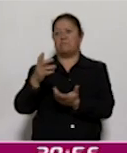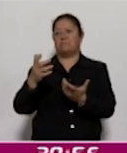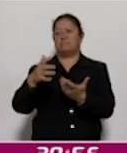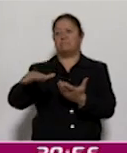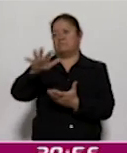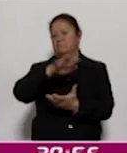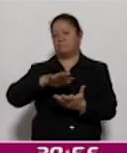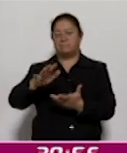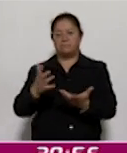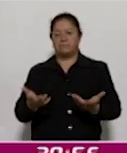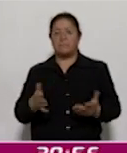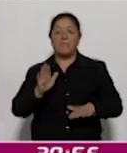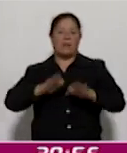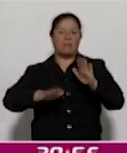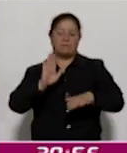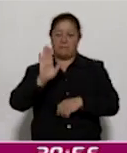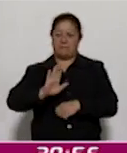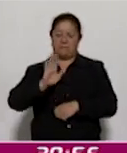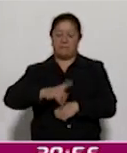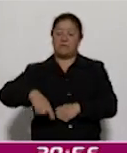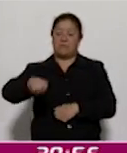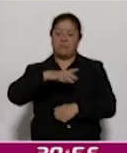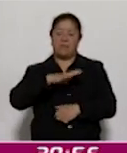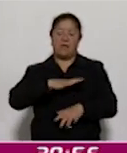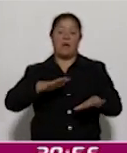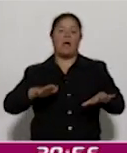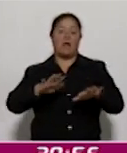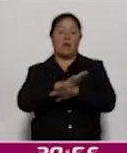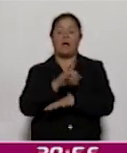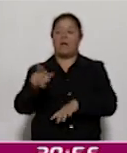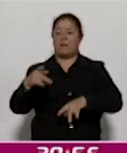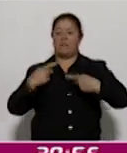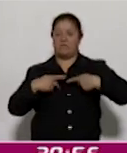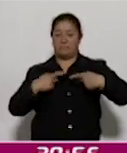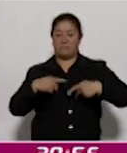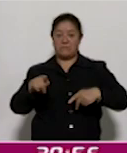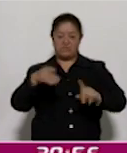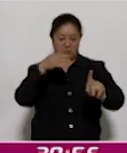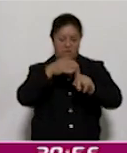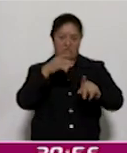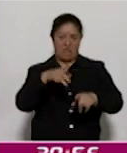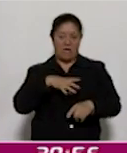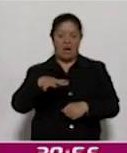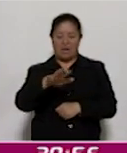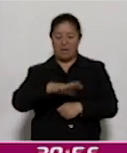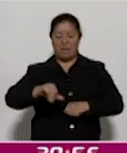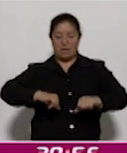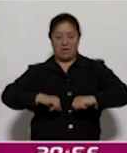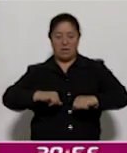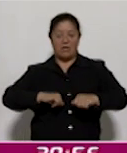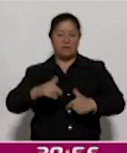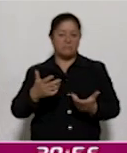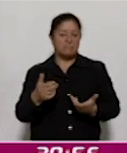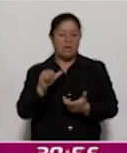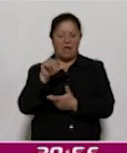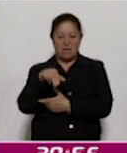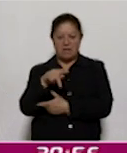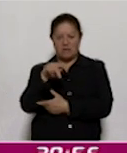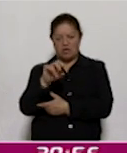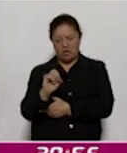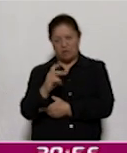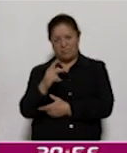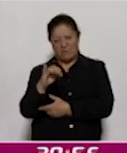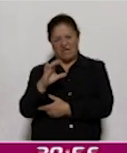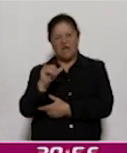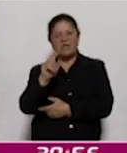A veces pareciera ser que todo lo hemos volcado hacia los seres humanos y hasta esta parte de las actividades antrópicas. Sin embargo, no es así, la